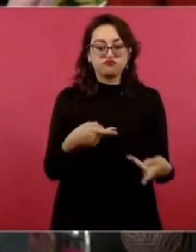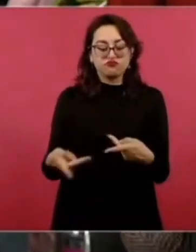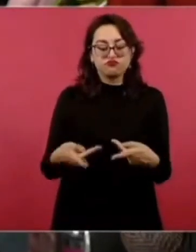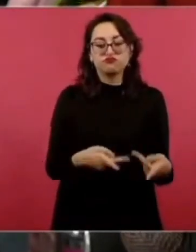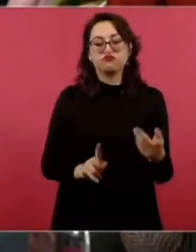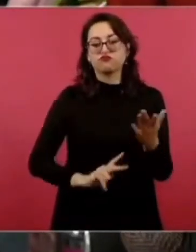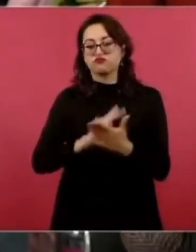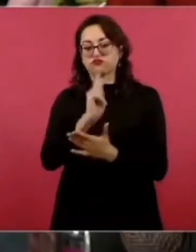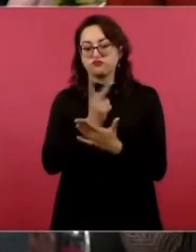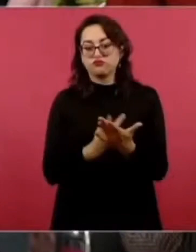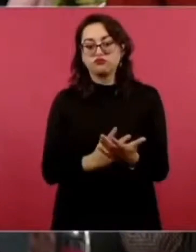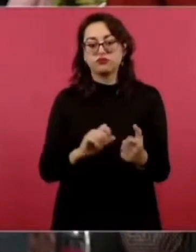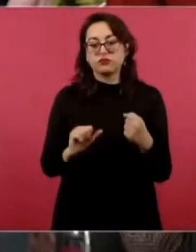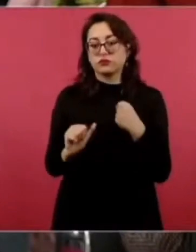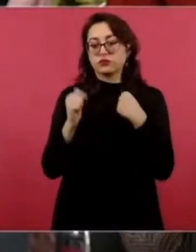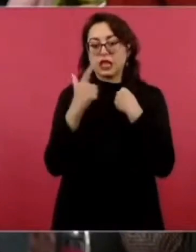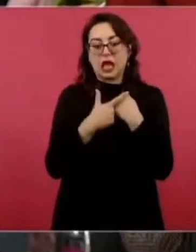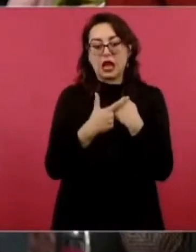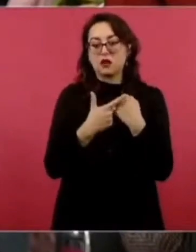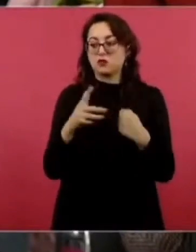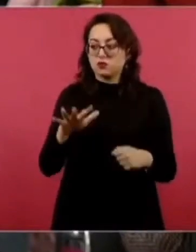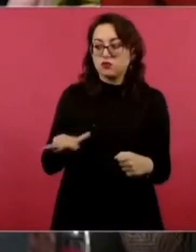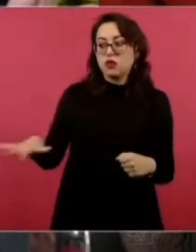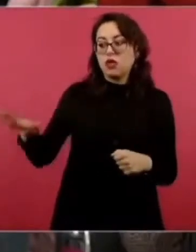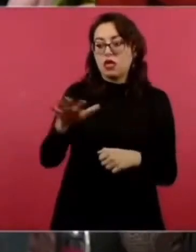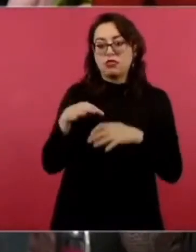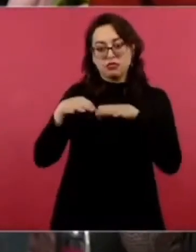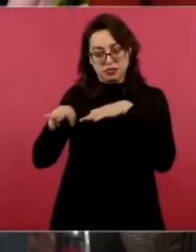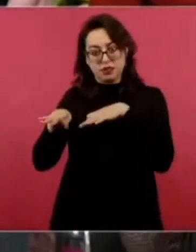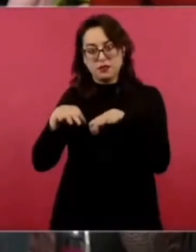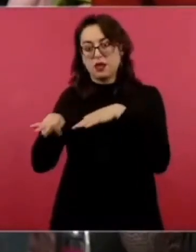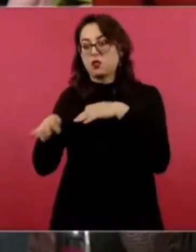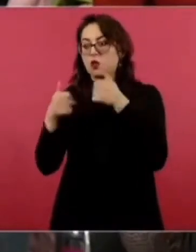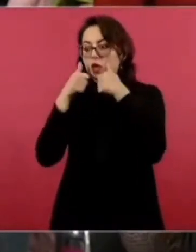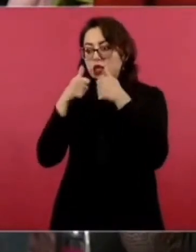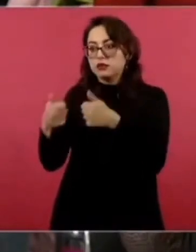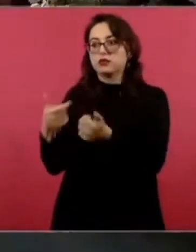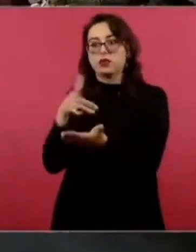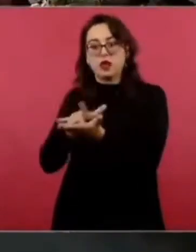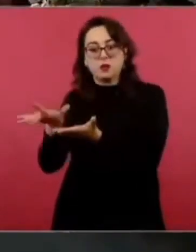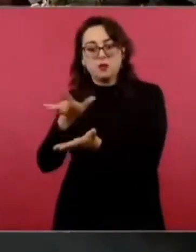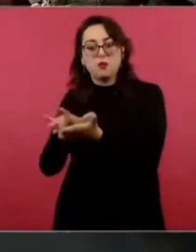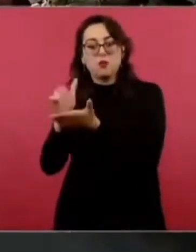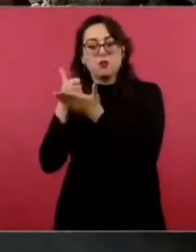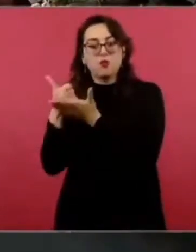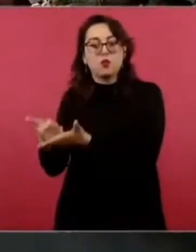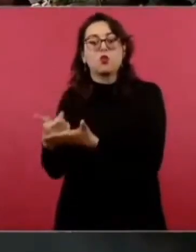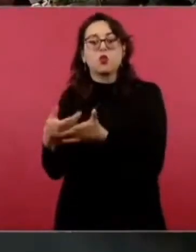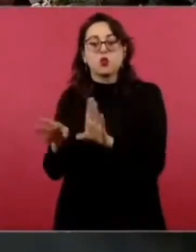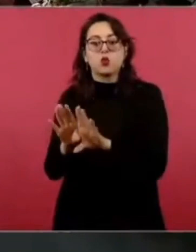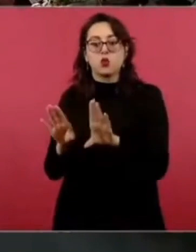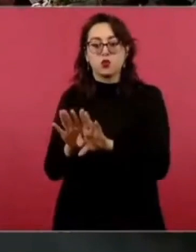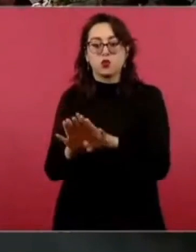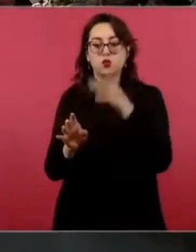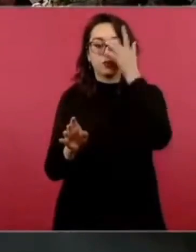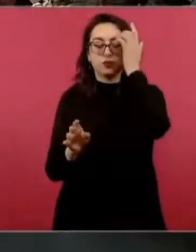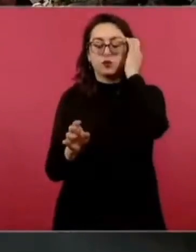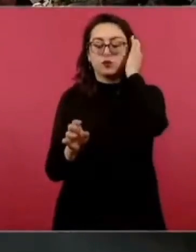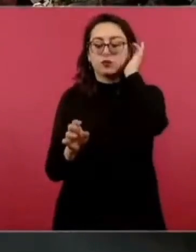programa social para los trabajadores, ya no tanto hablando de altos hornos de México, sino de los pobladores de Monclova, porque